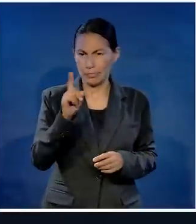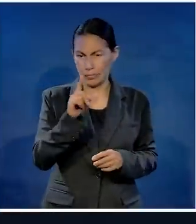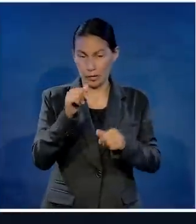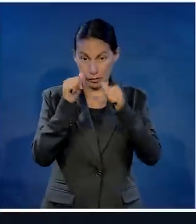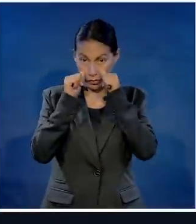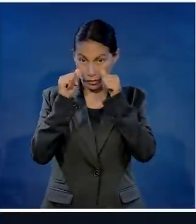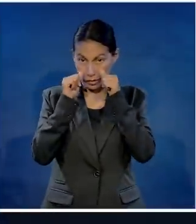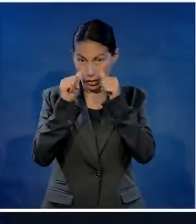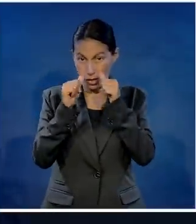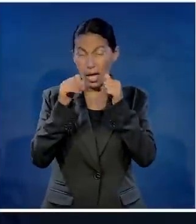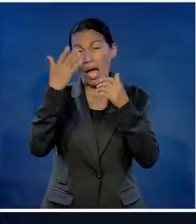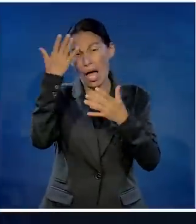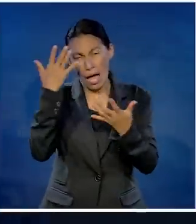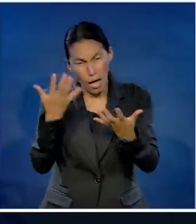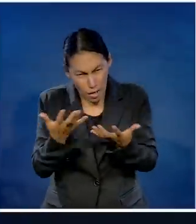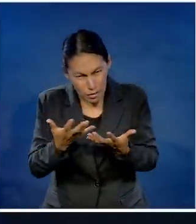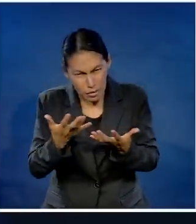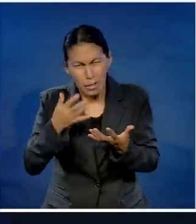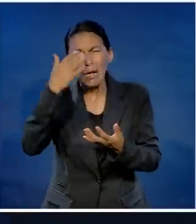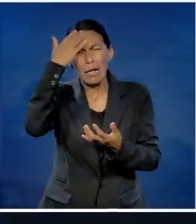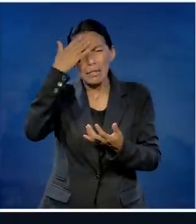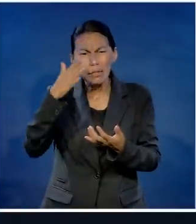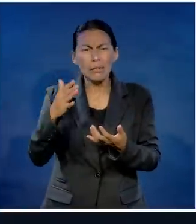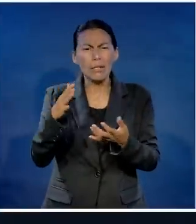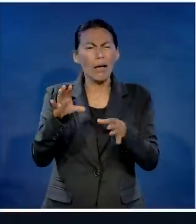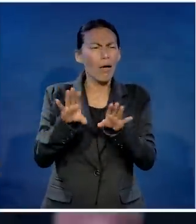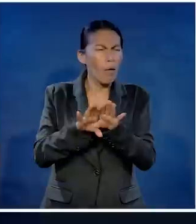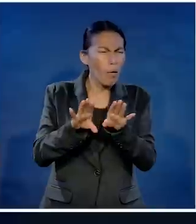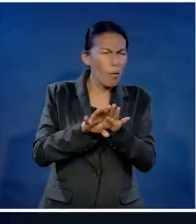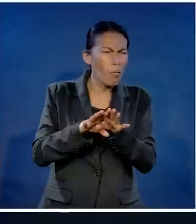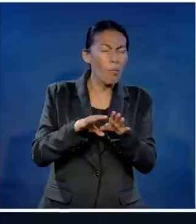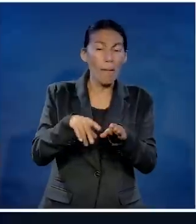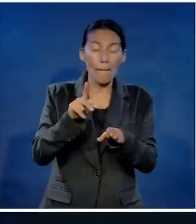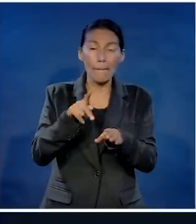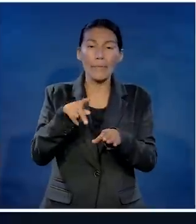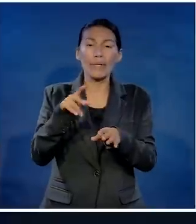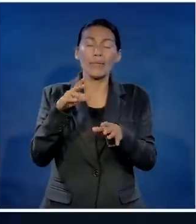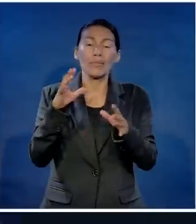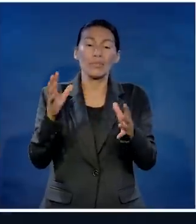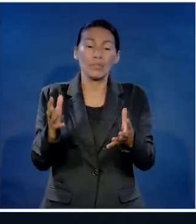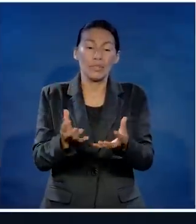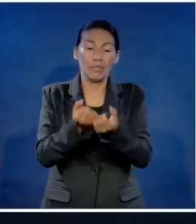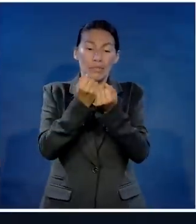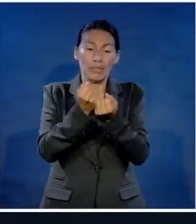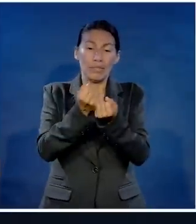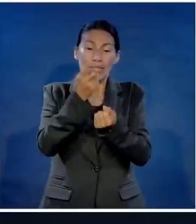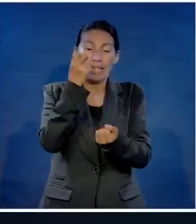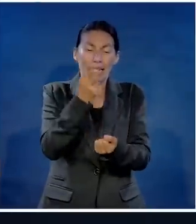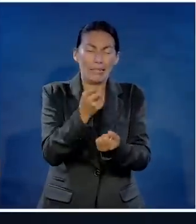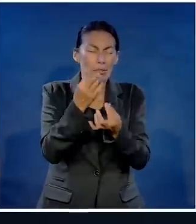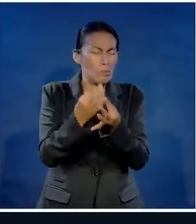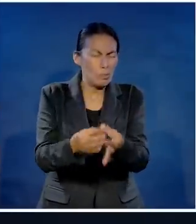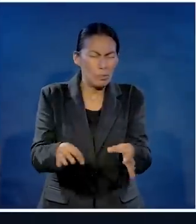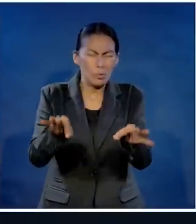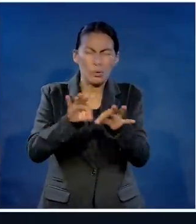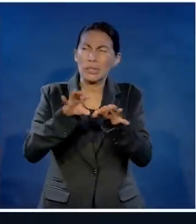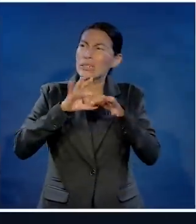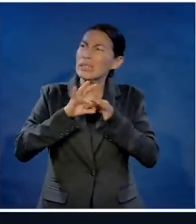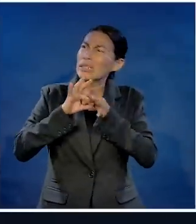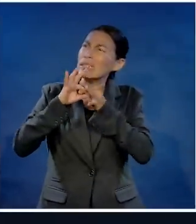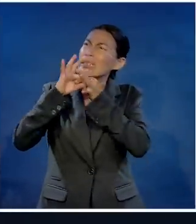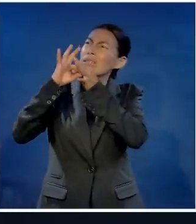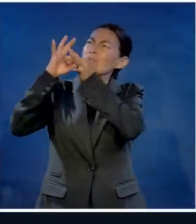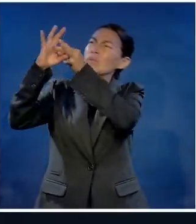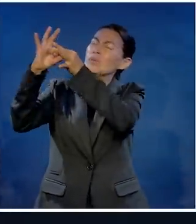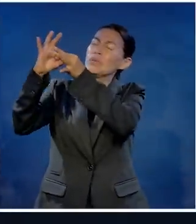diciendo que no hay que saber, ni hacer, o dejar de hacer. Todo tiene su lugar. Pero la salvación eterna, la vida